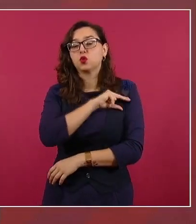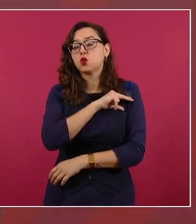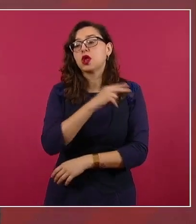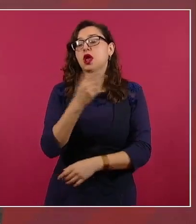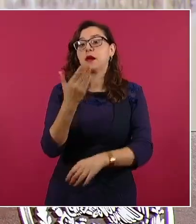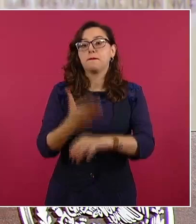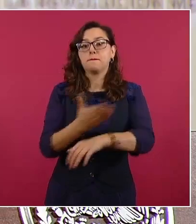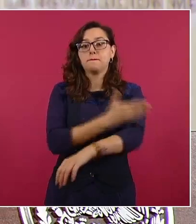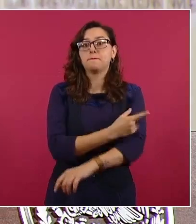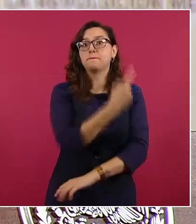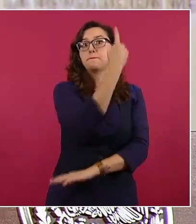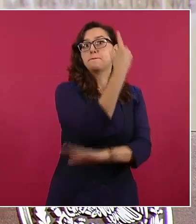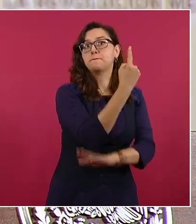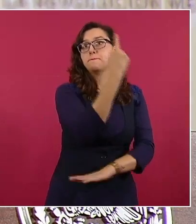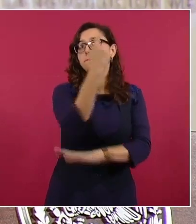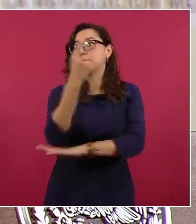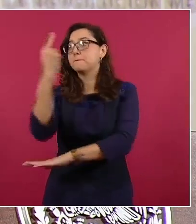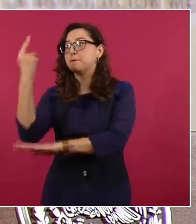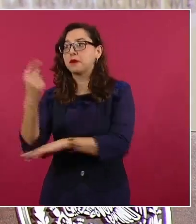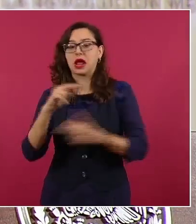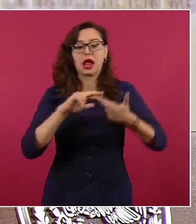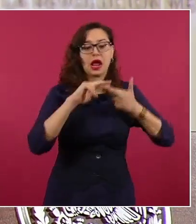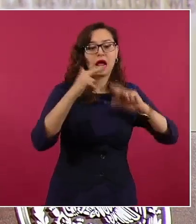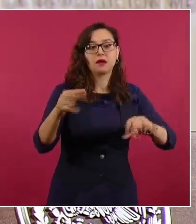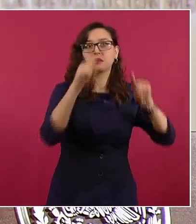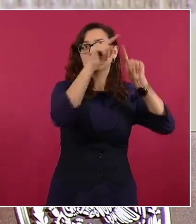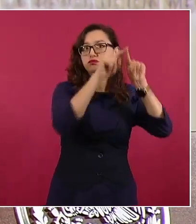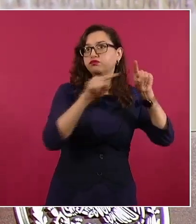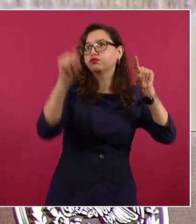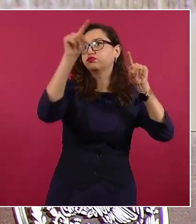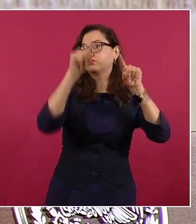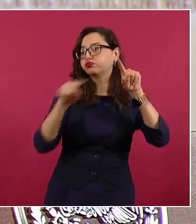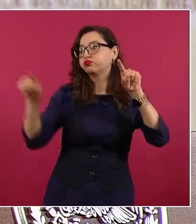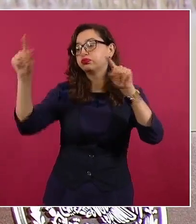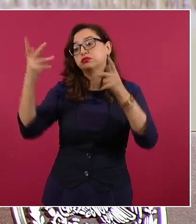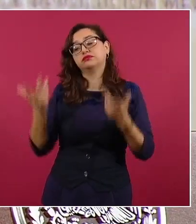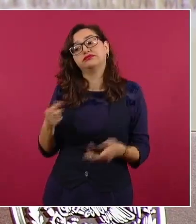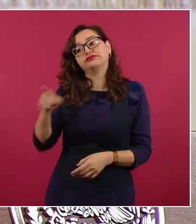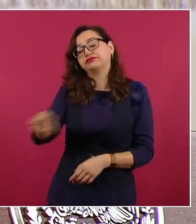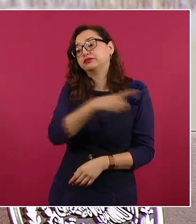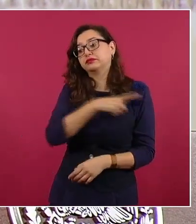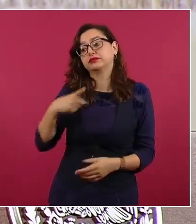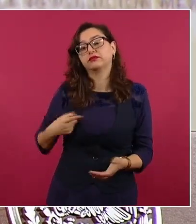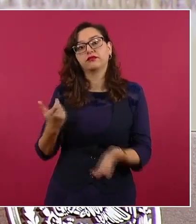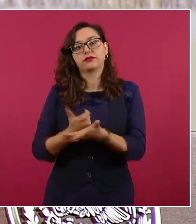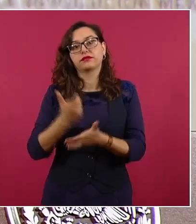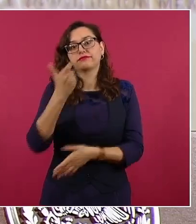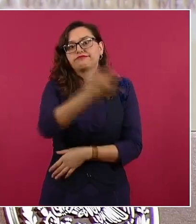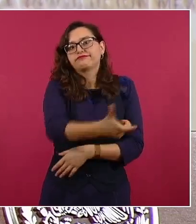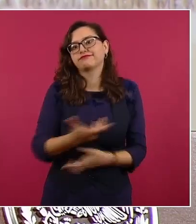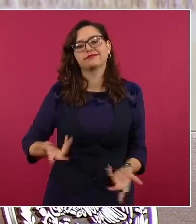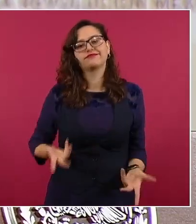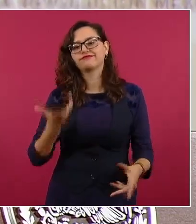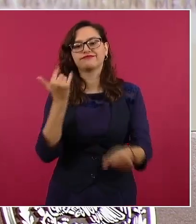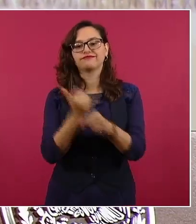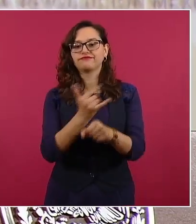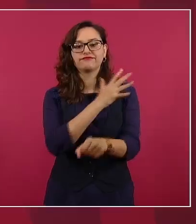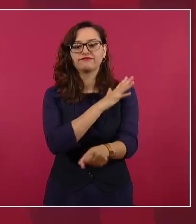A partir de que se nacionaliza la industria eléctrica,